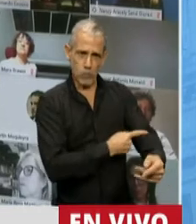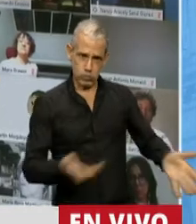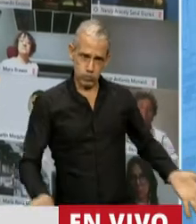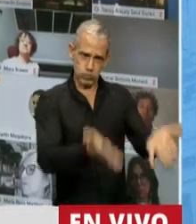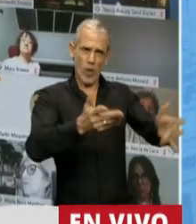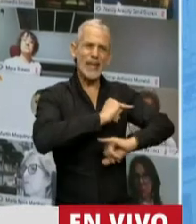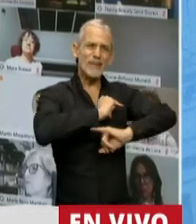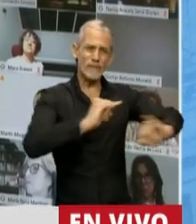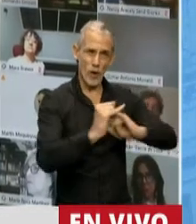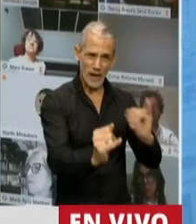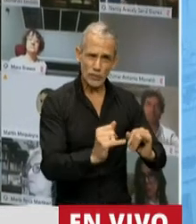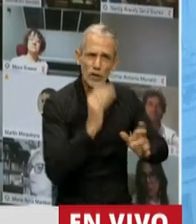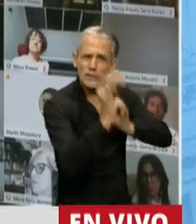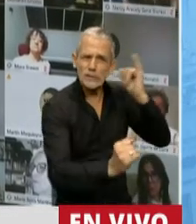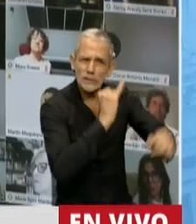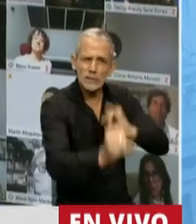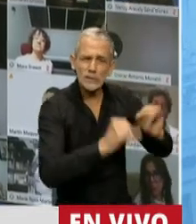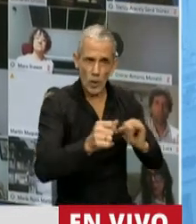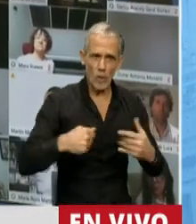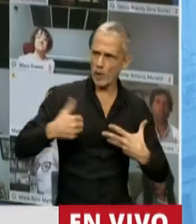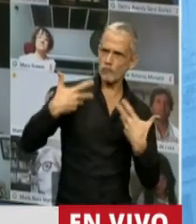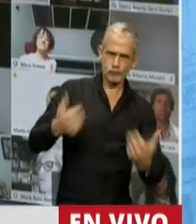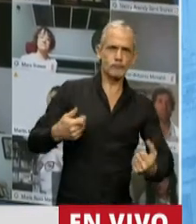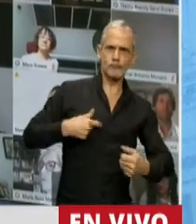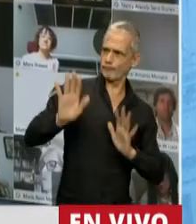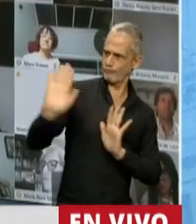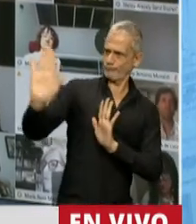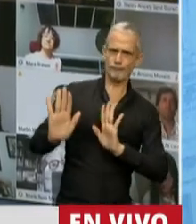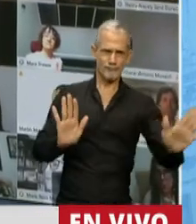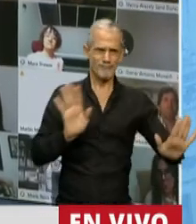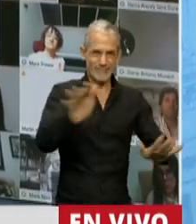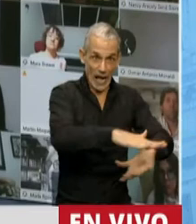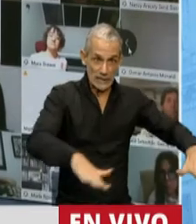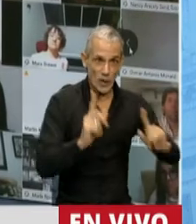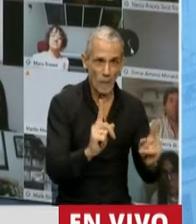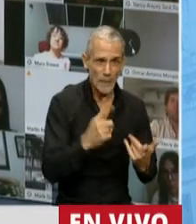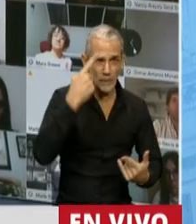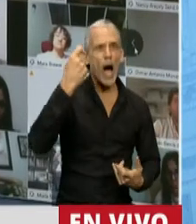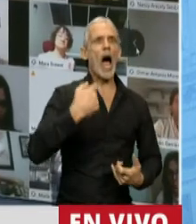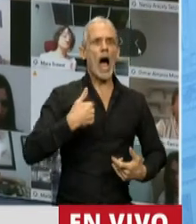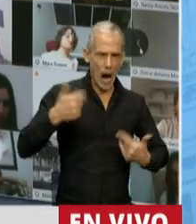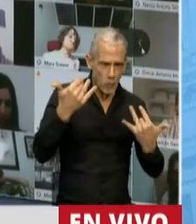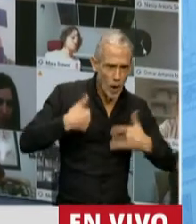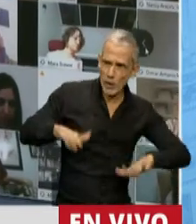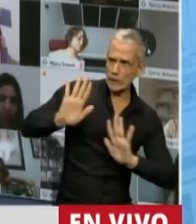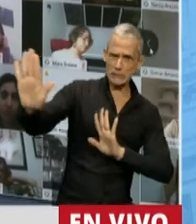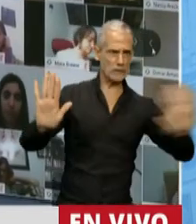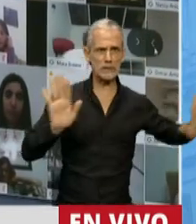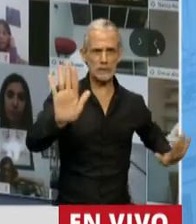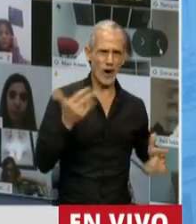empoderarlas para que puedan defenderse de muchas cosas y particularmente de que ciertos ámbitos